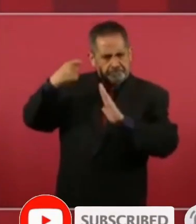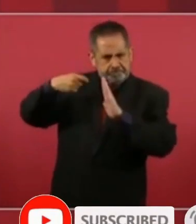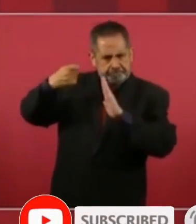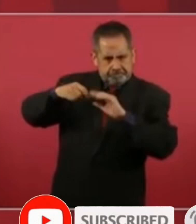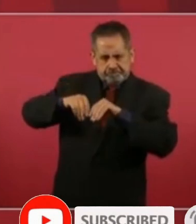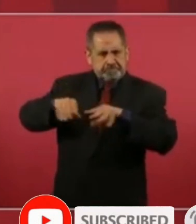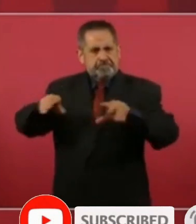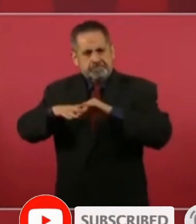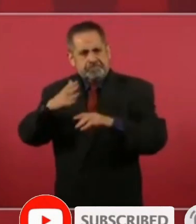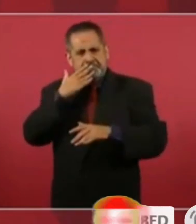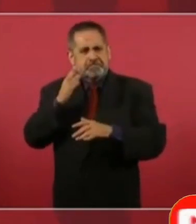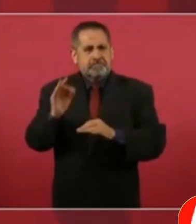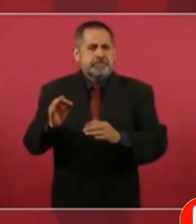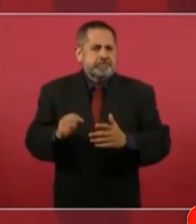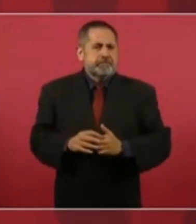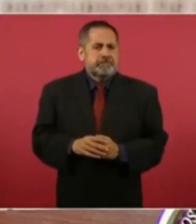una...